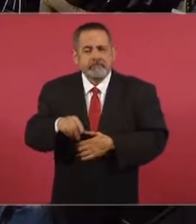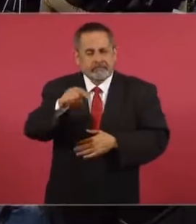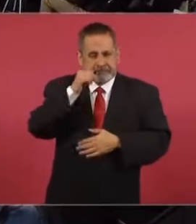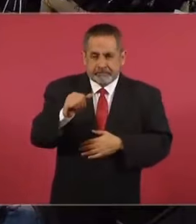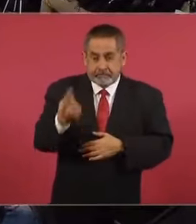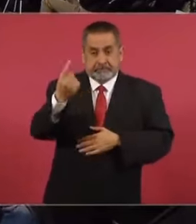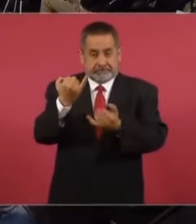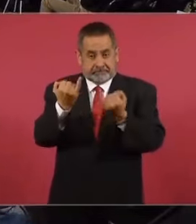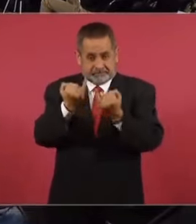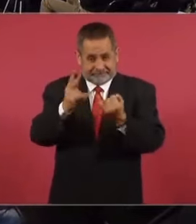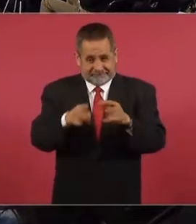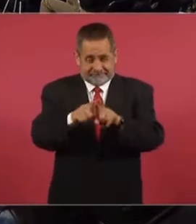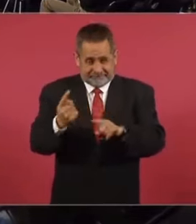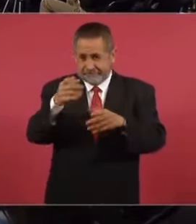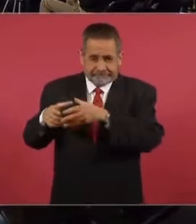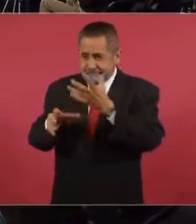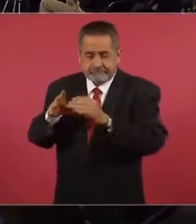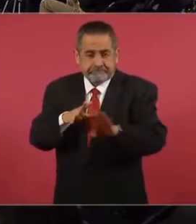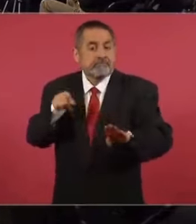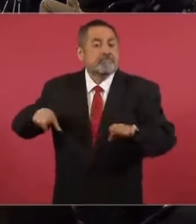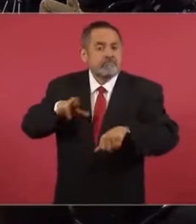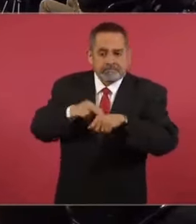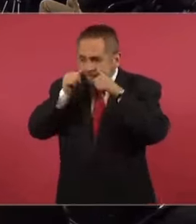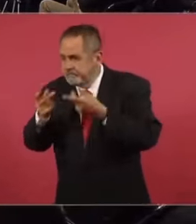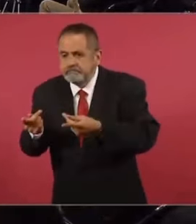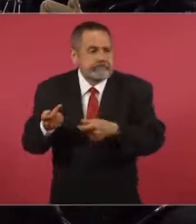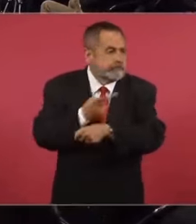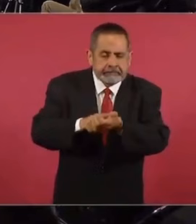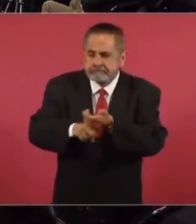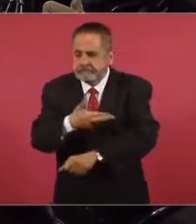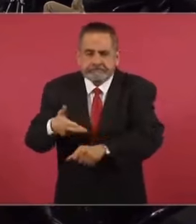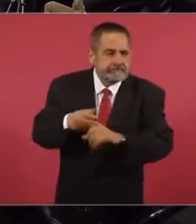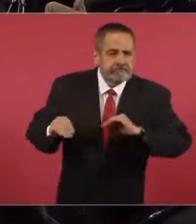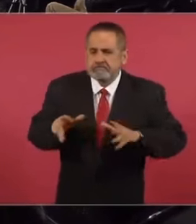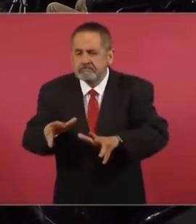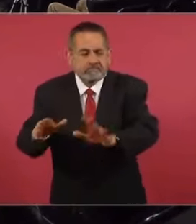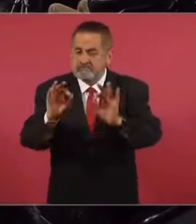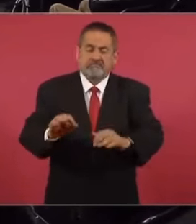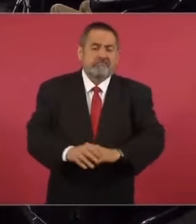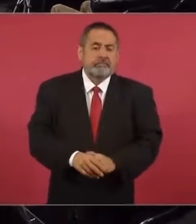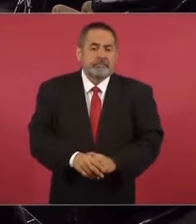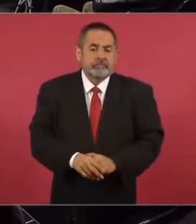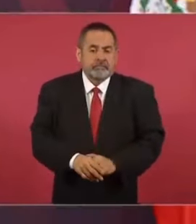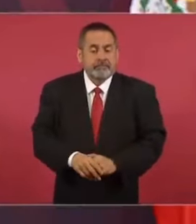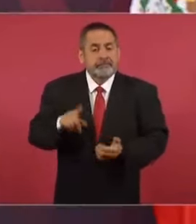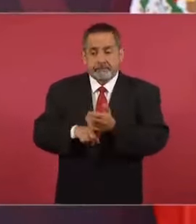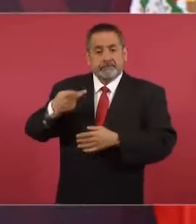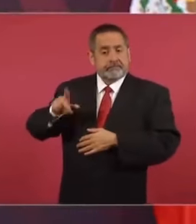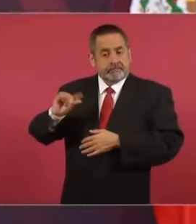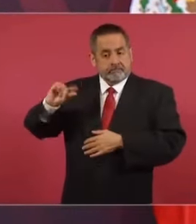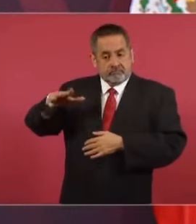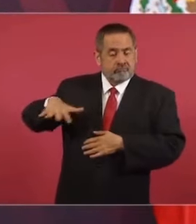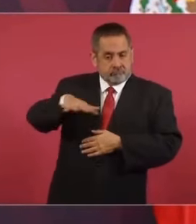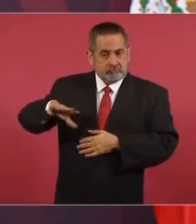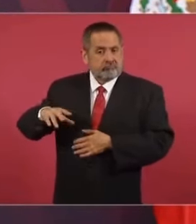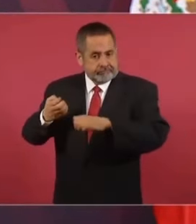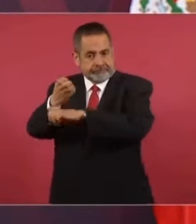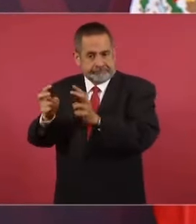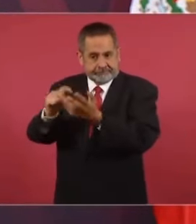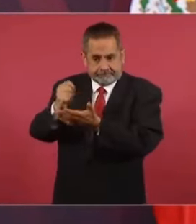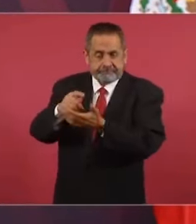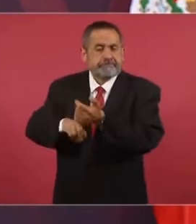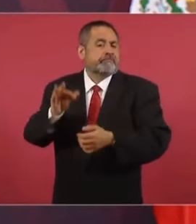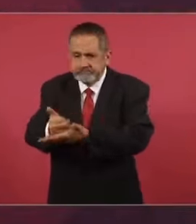caso como este y él está pendiente y actúa. Y las autoridades locales ayudaron,